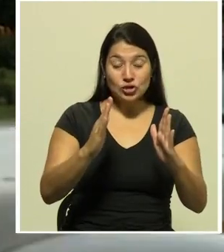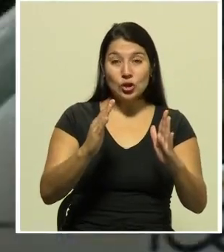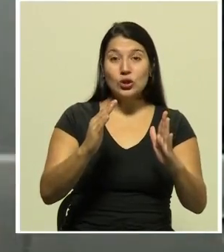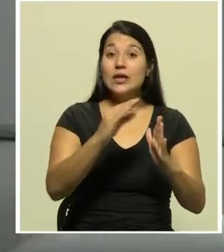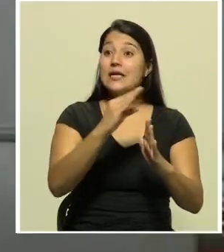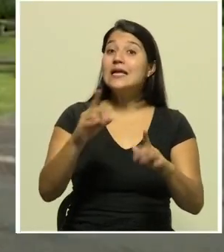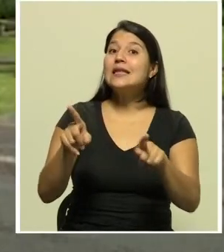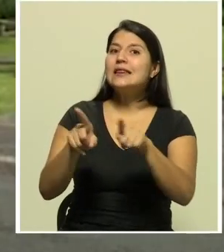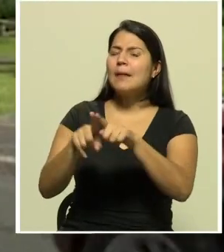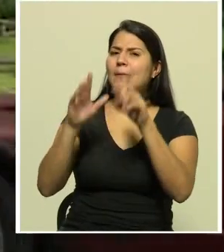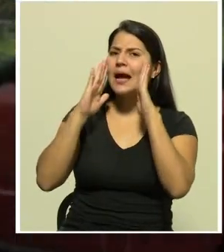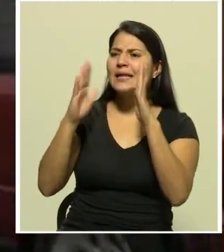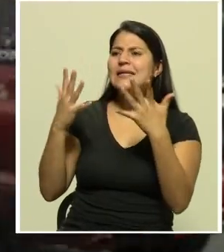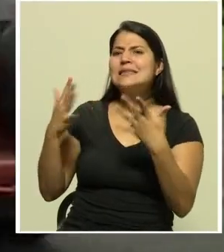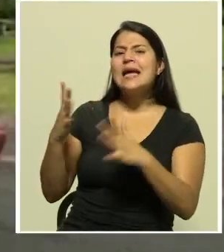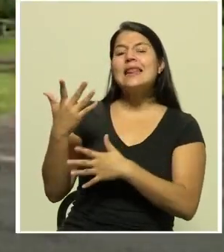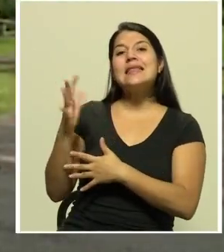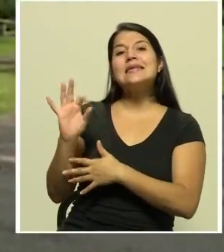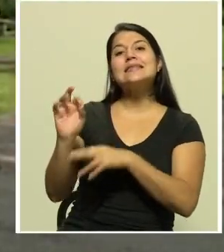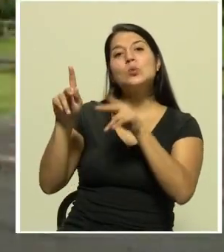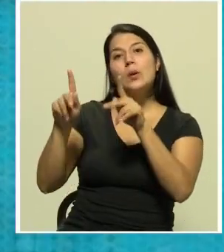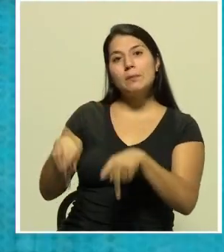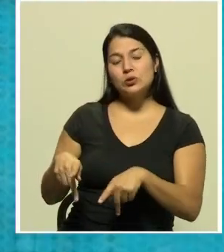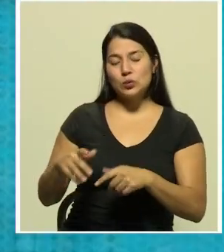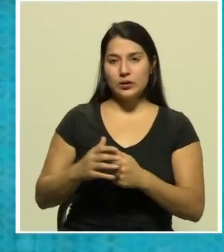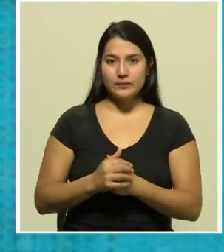inclusive atendiendo ya 19 personas.